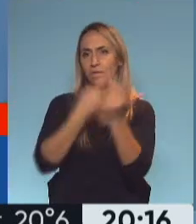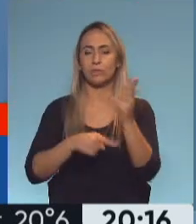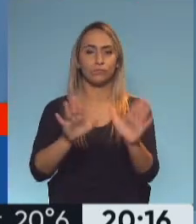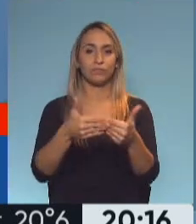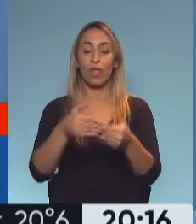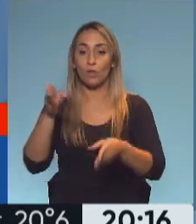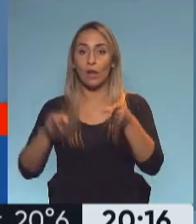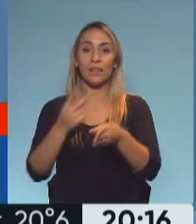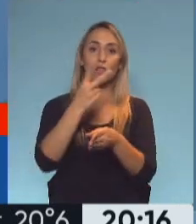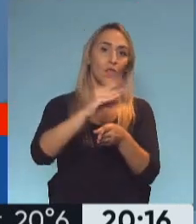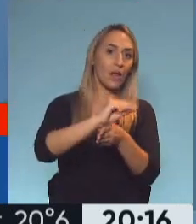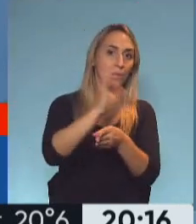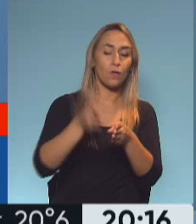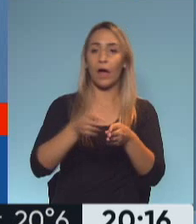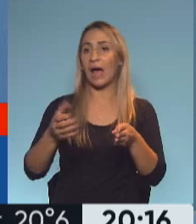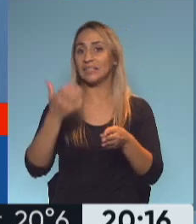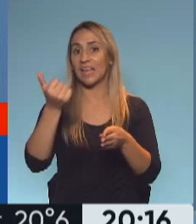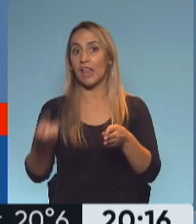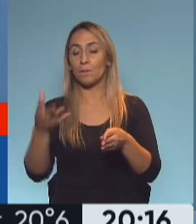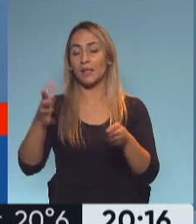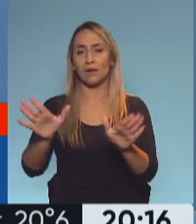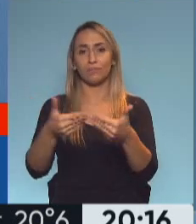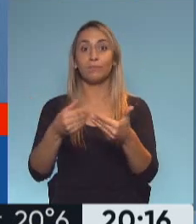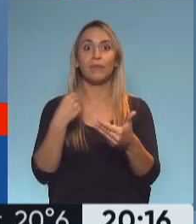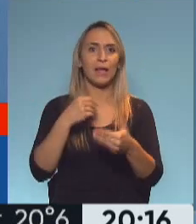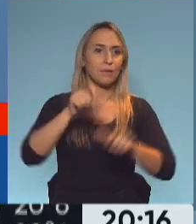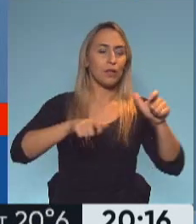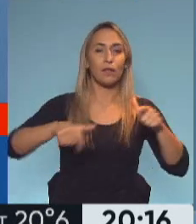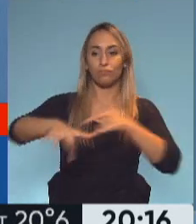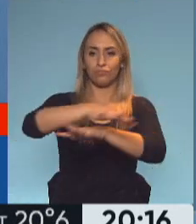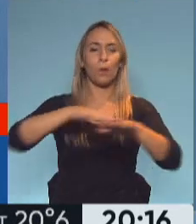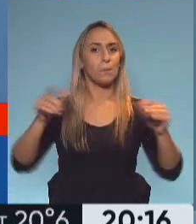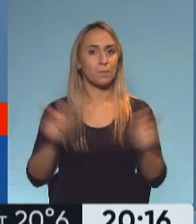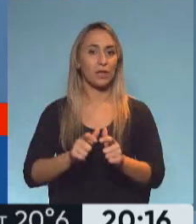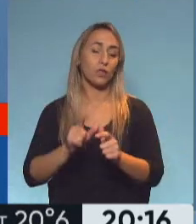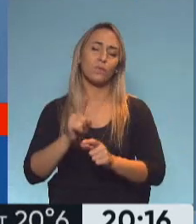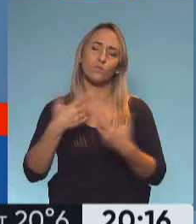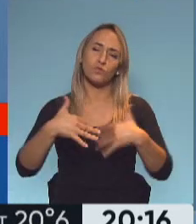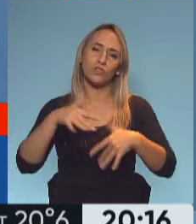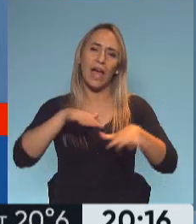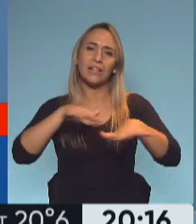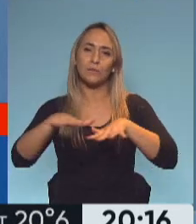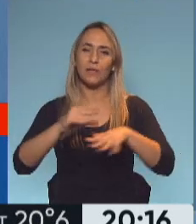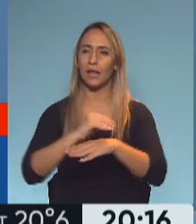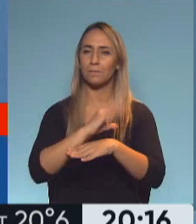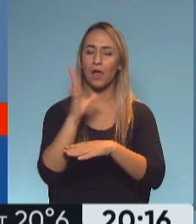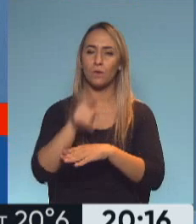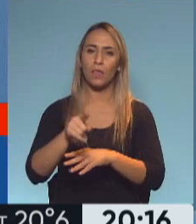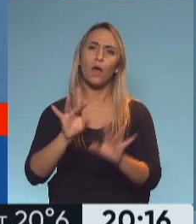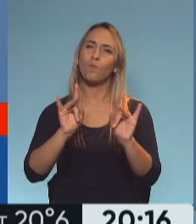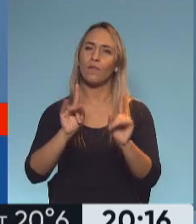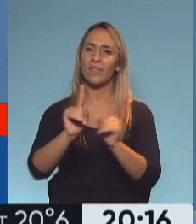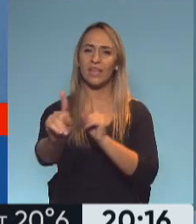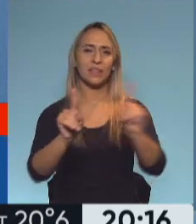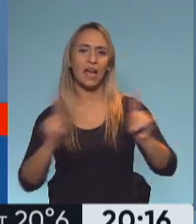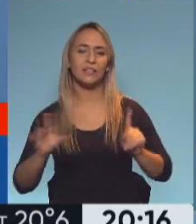entre las 2 y las 6 de la mañana, para minorar la circulación y para evitar algunas actividades que se hacen en horario nocturno, que son muy difíciles. Mantener el distanciamiento,